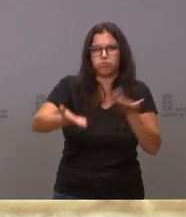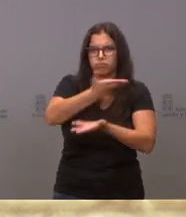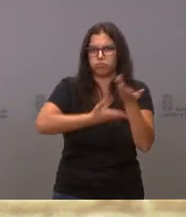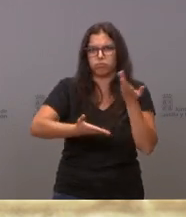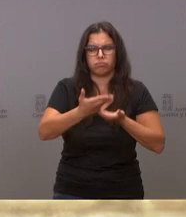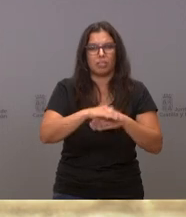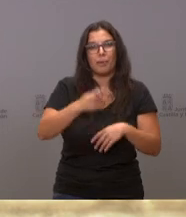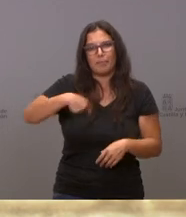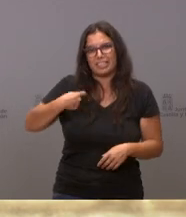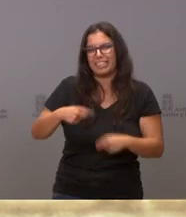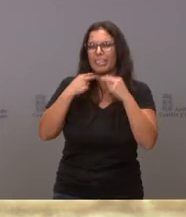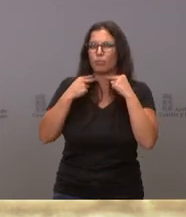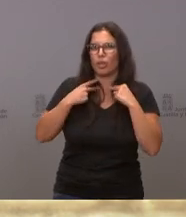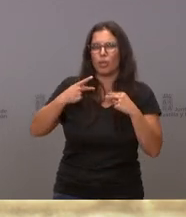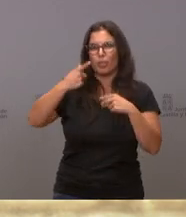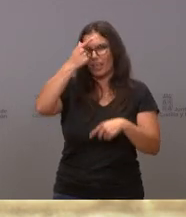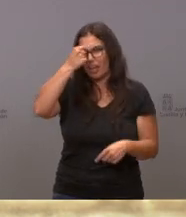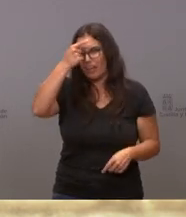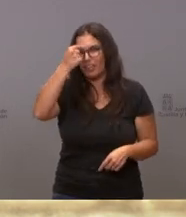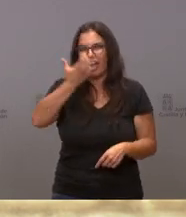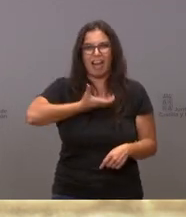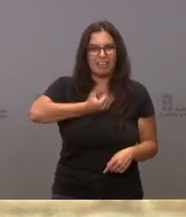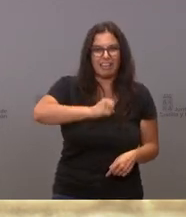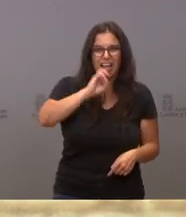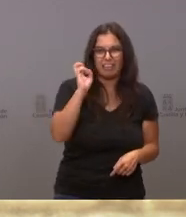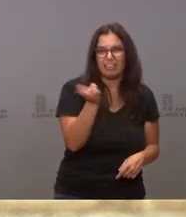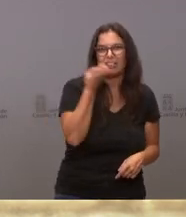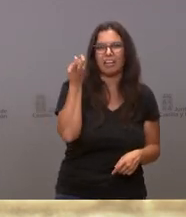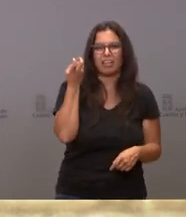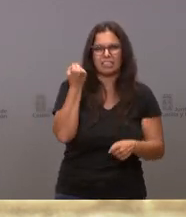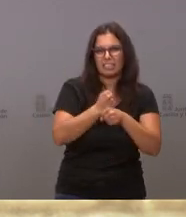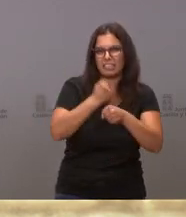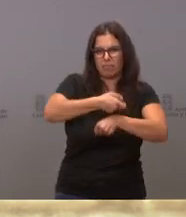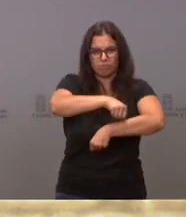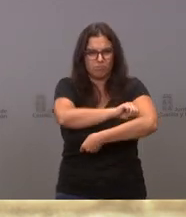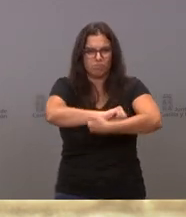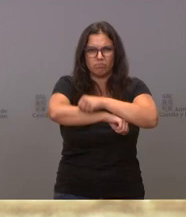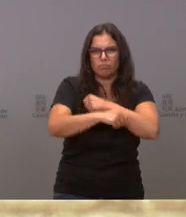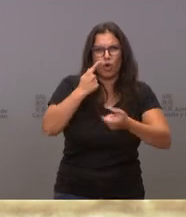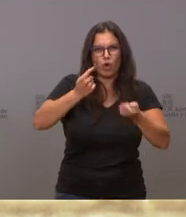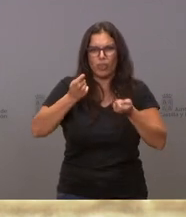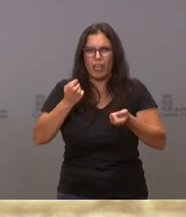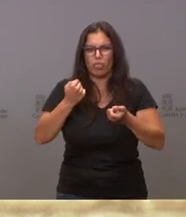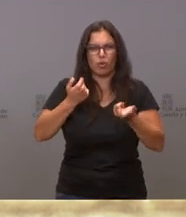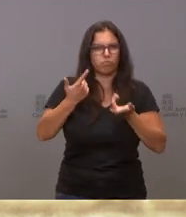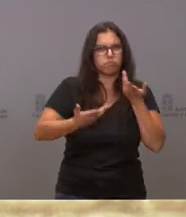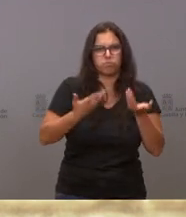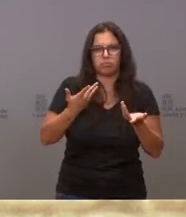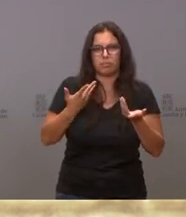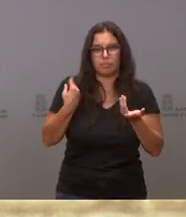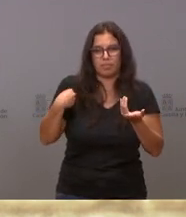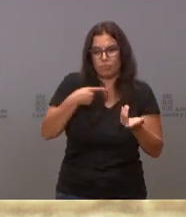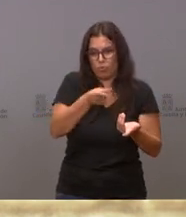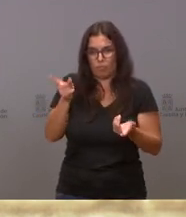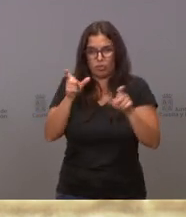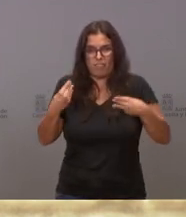El presidente de la Diputación de Ávila, alcaldes que estuvieron allí trabajando y coordinando la labor de los propios